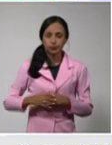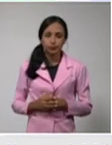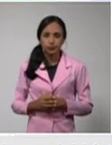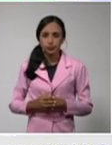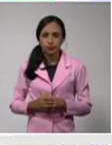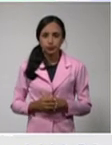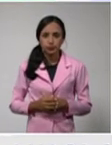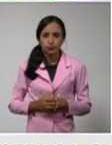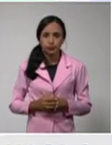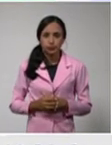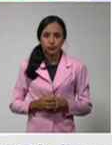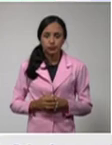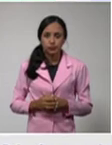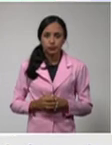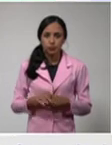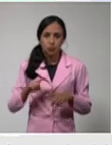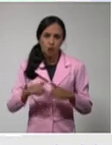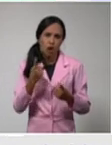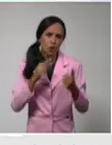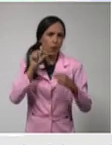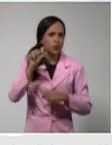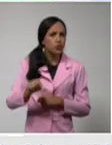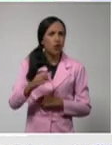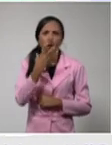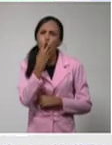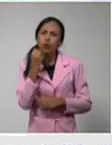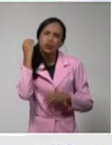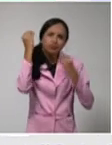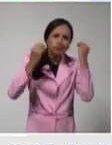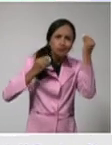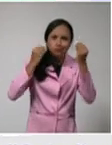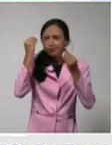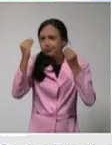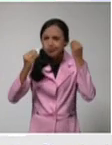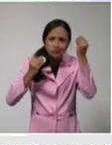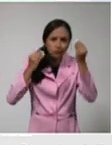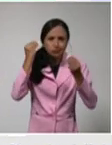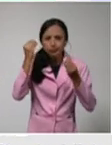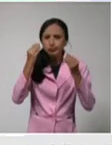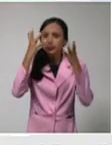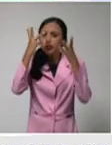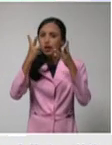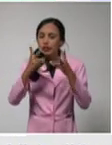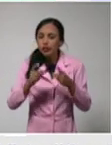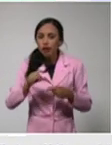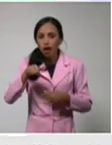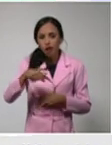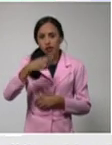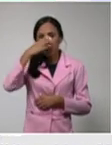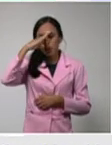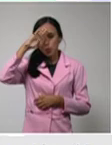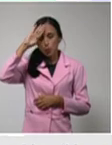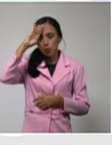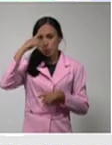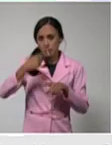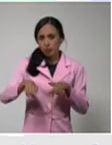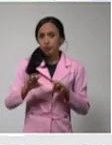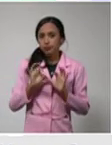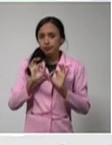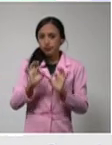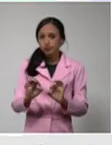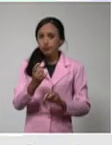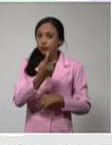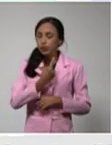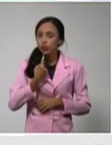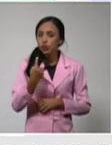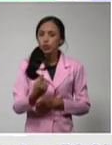hay personas que les gusta evaluar las tasas acumuladas en nuestro país. Pero, realmente, nosotros les damos